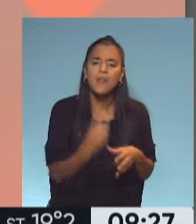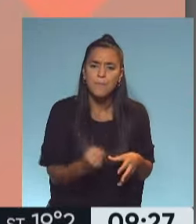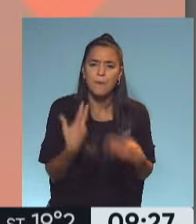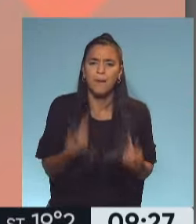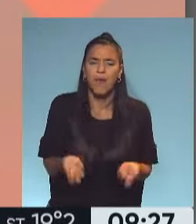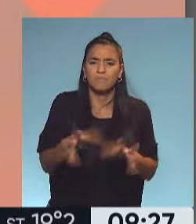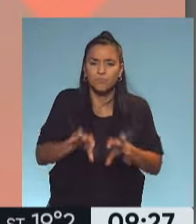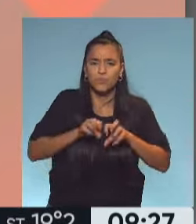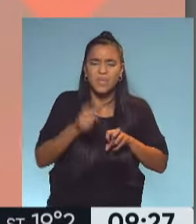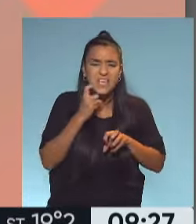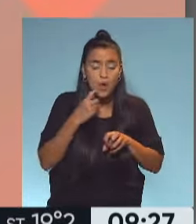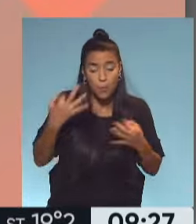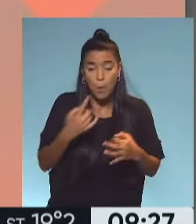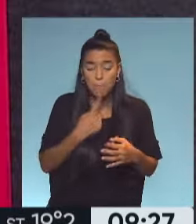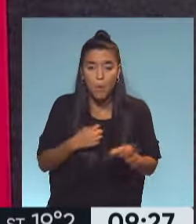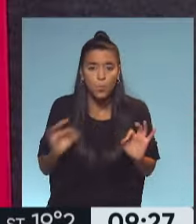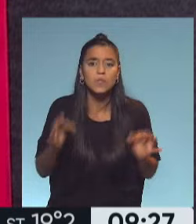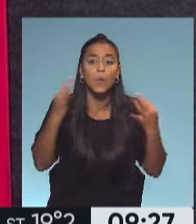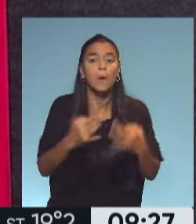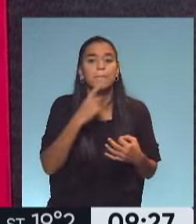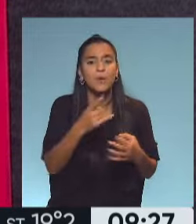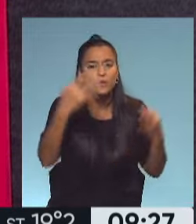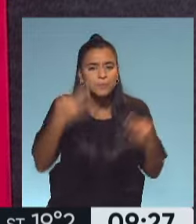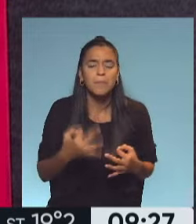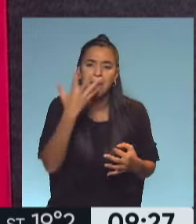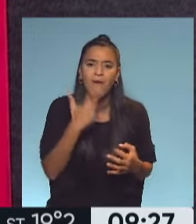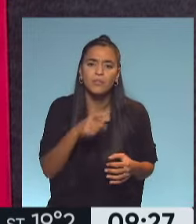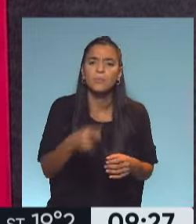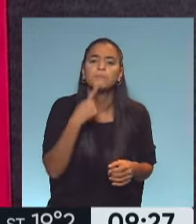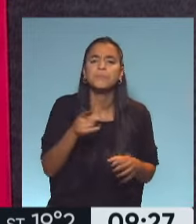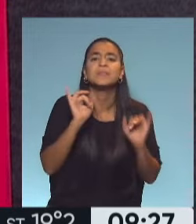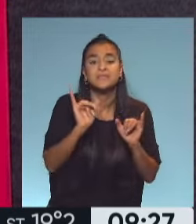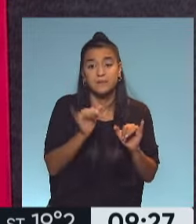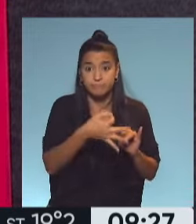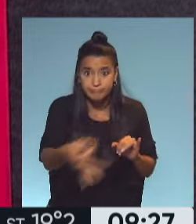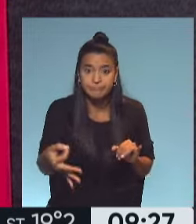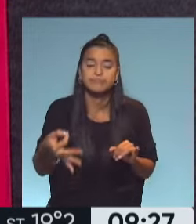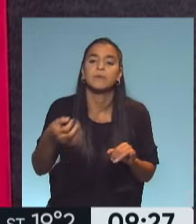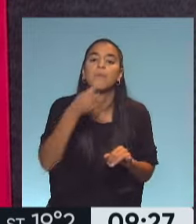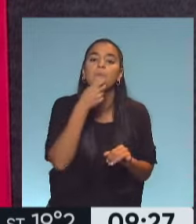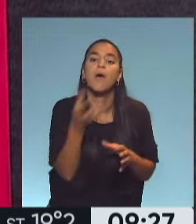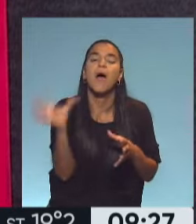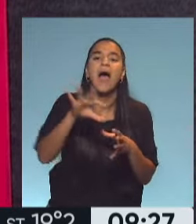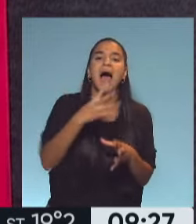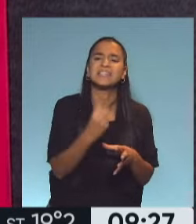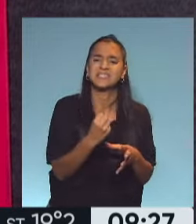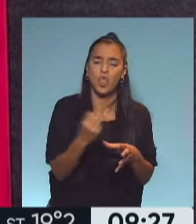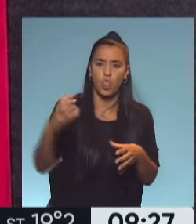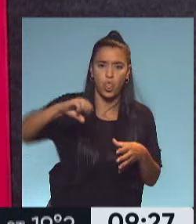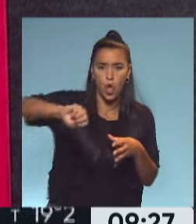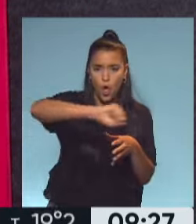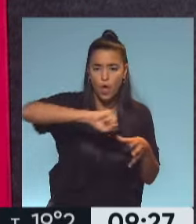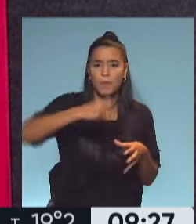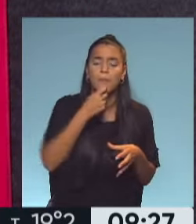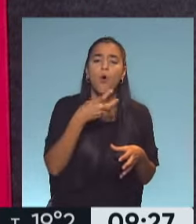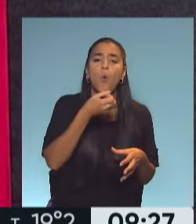mejor el hierro? Buena pregunta Analia. Está buenísima esta pregunta, me encantó y de hecho sí, cuando agregamos algún tipo de ácido orgánico como por